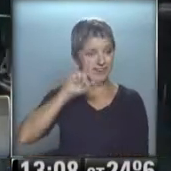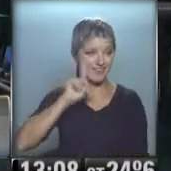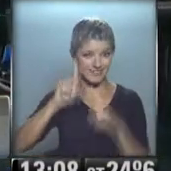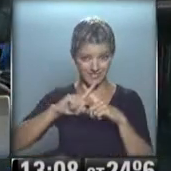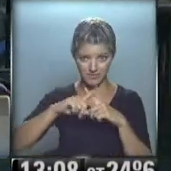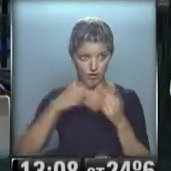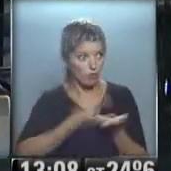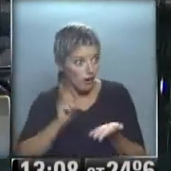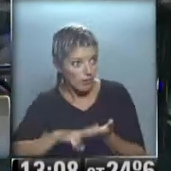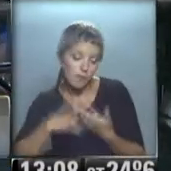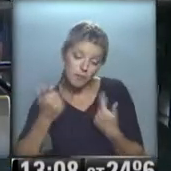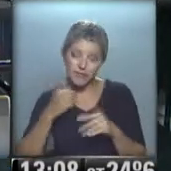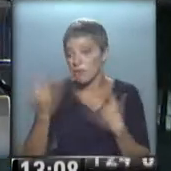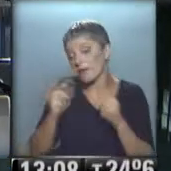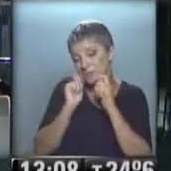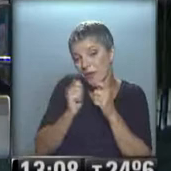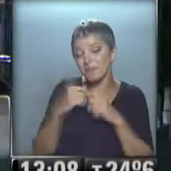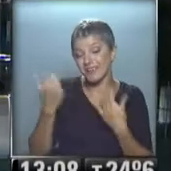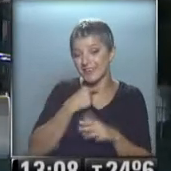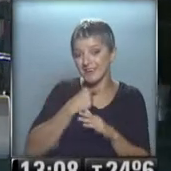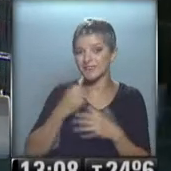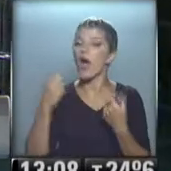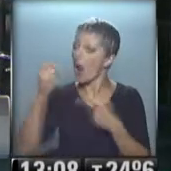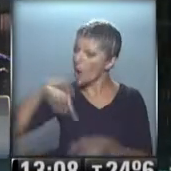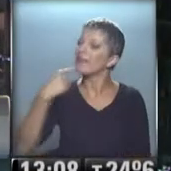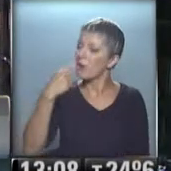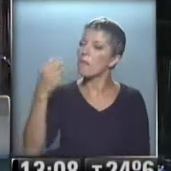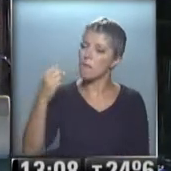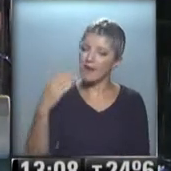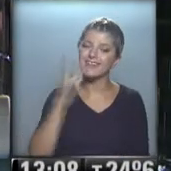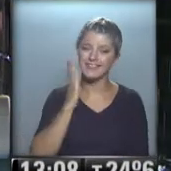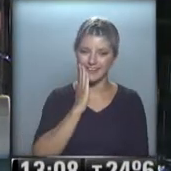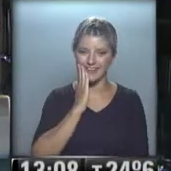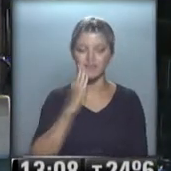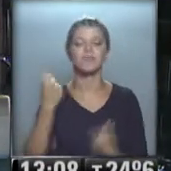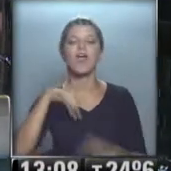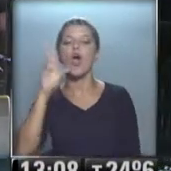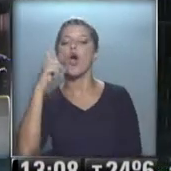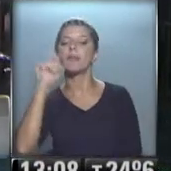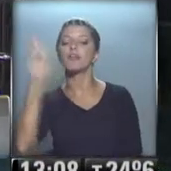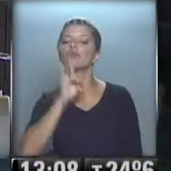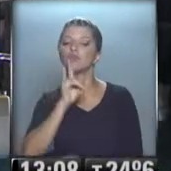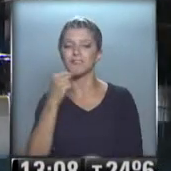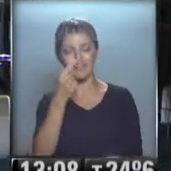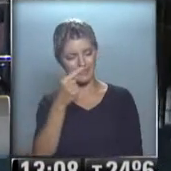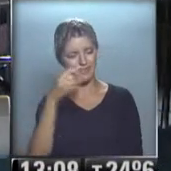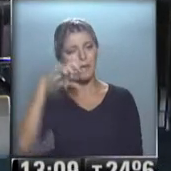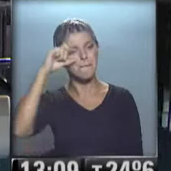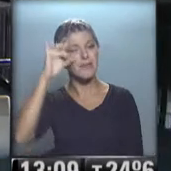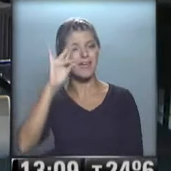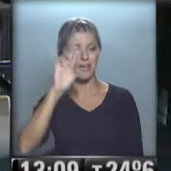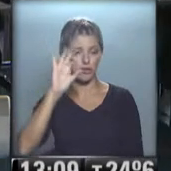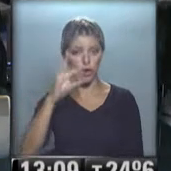vez si me quieres saludar saludeme ahora le decimos buenas tardes gracias buenas tardes Alberto de Tucumán se comunicó con nosotros dice Brieger me puede explicar